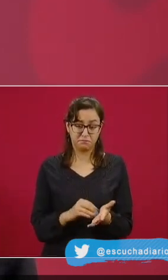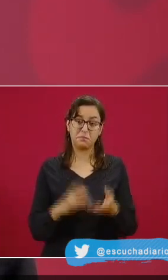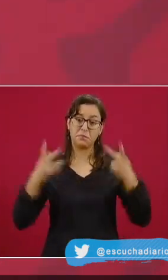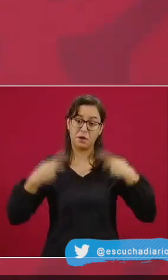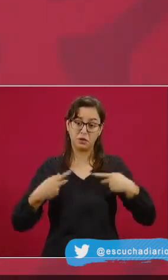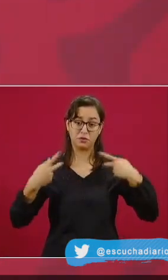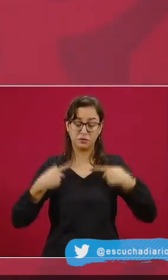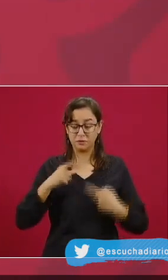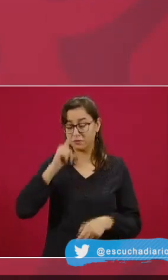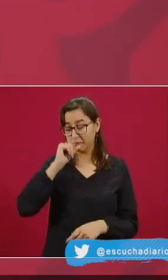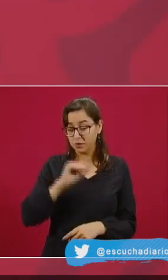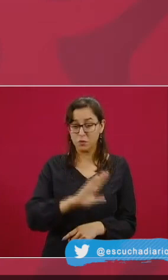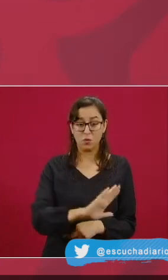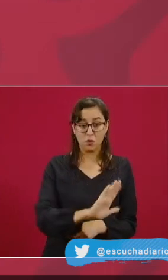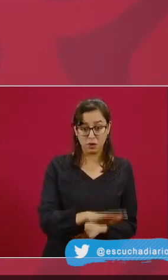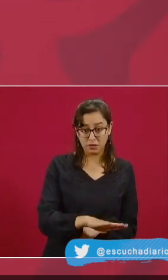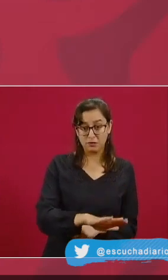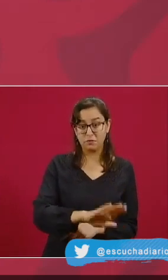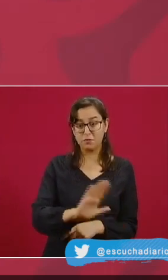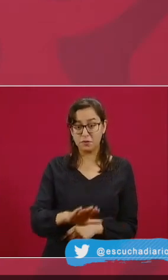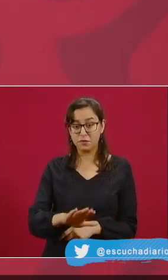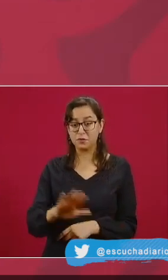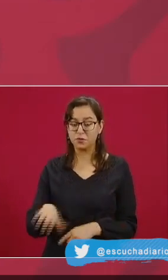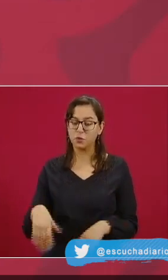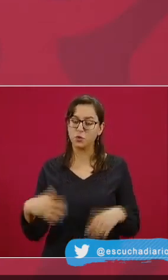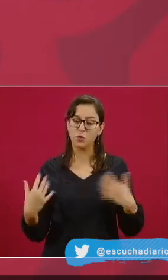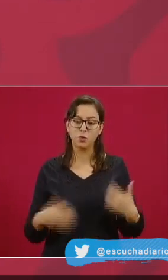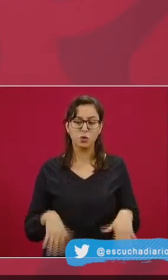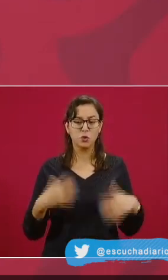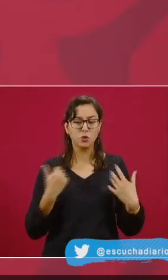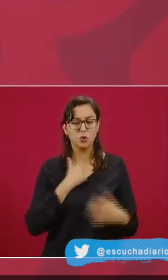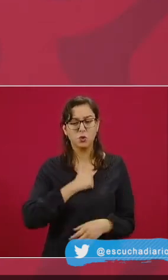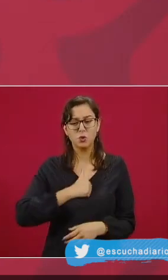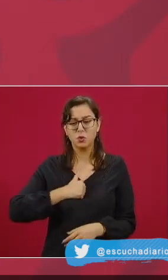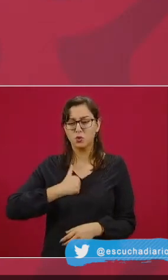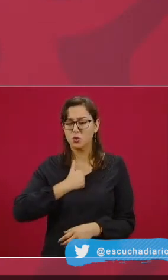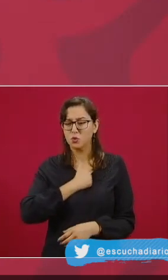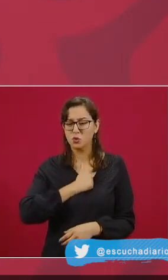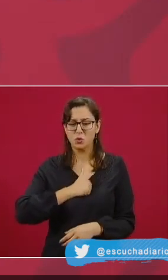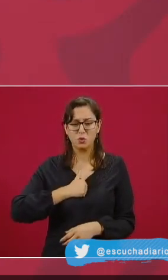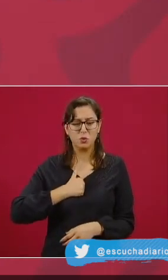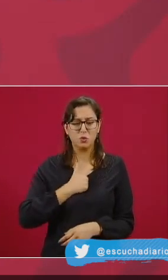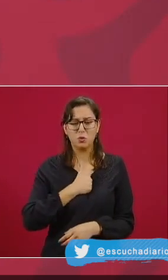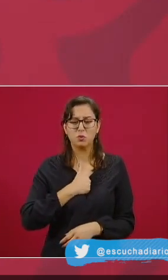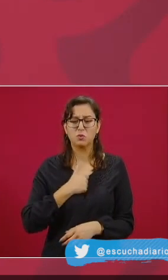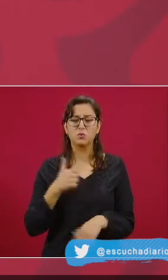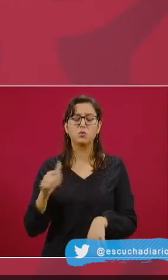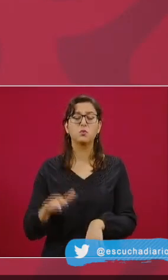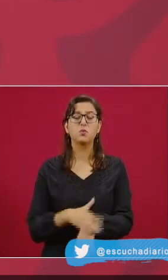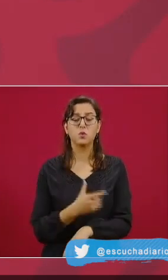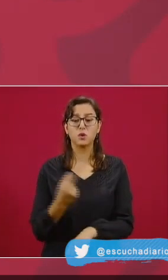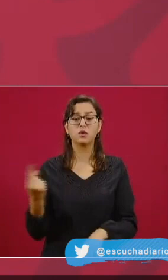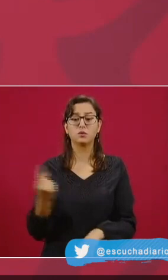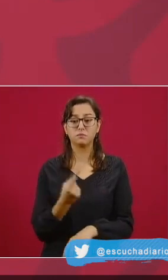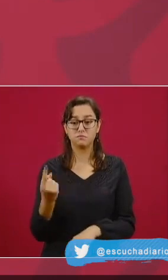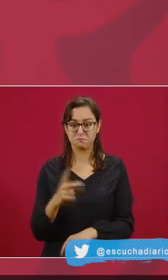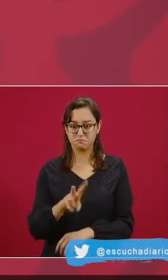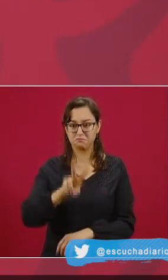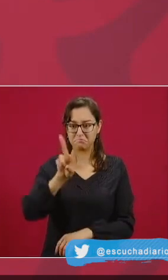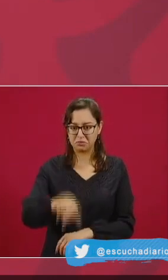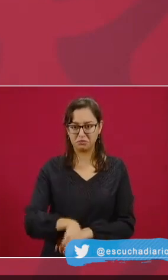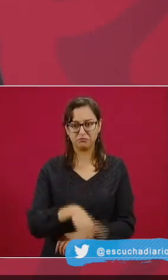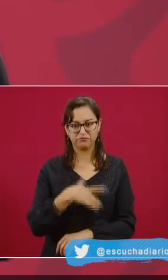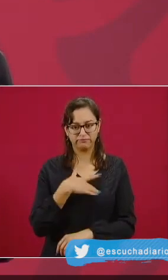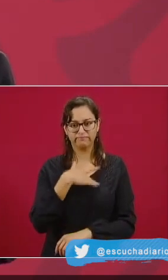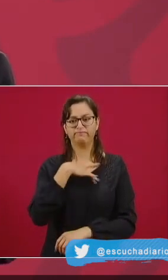reconoce el esfuerzo de la jefa de gobierno Claudia Sheinbaum por revelar las infiltraciones en los movimientos cuando dio a conocer que Beatriz Gasca